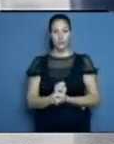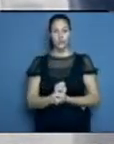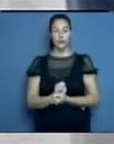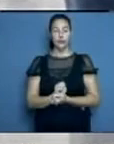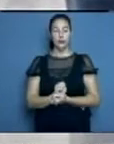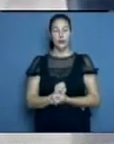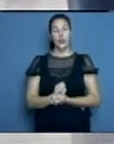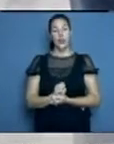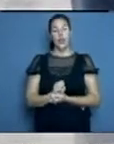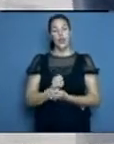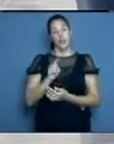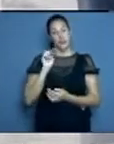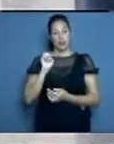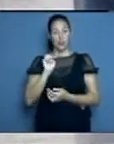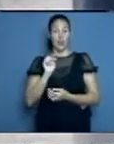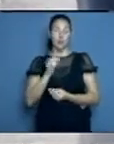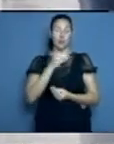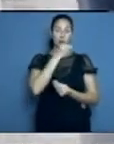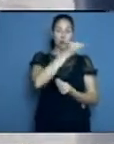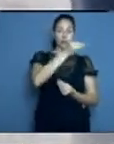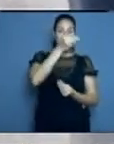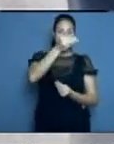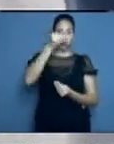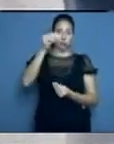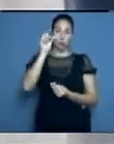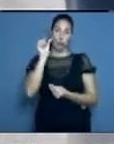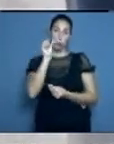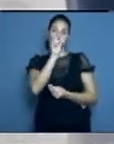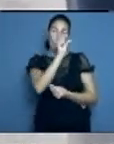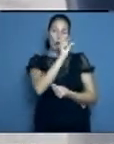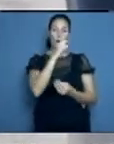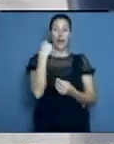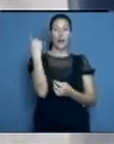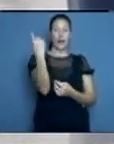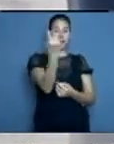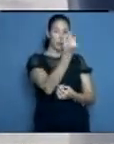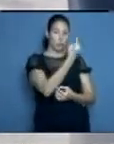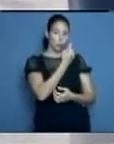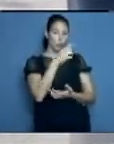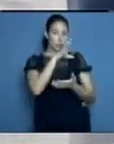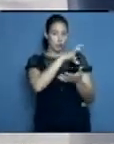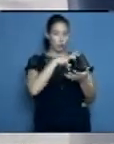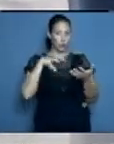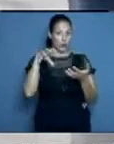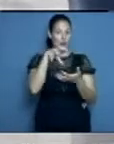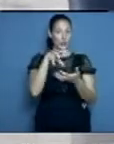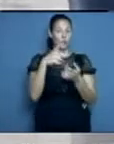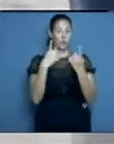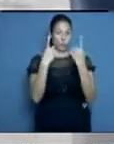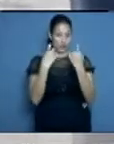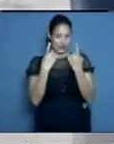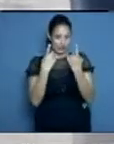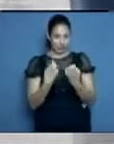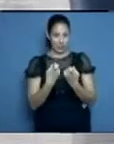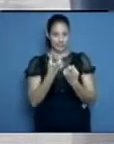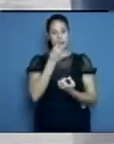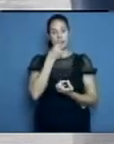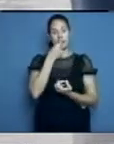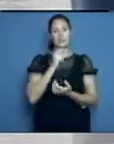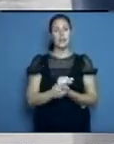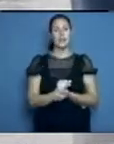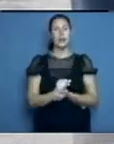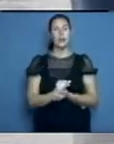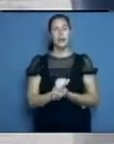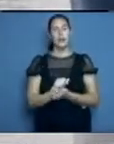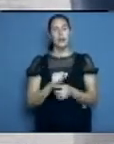en todas las unidades hasta su destino final. Dígase, generalmente buscamos los medicamentos estos que son más cotizados, que sabemos que en las redes